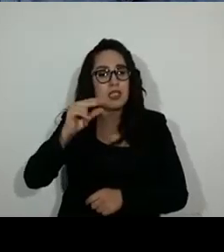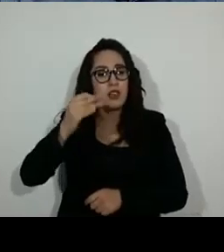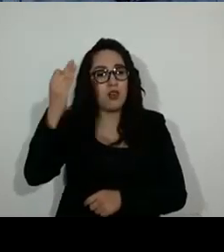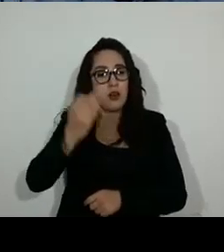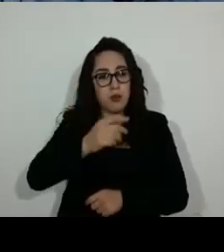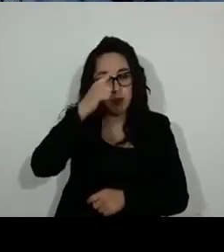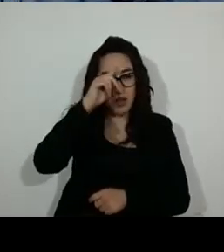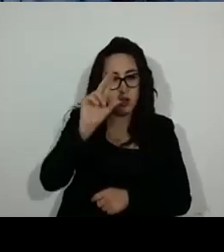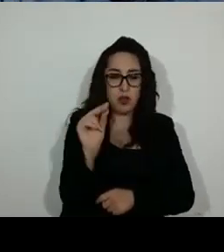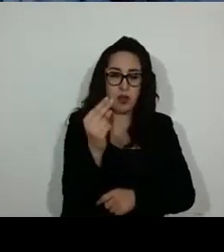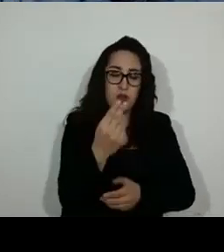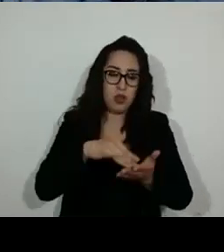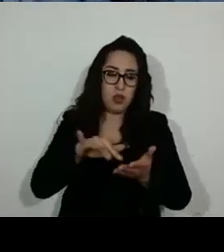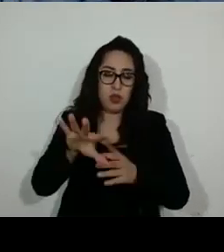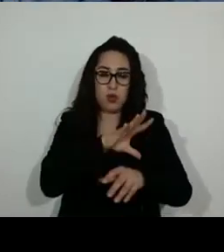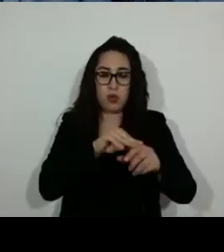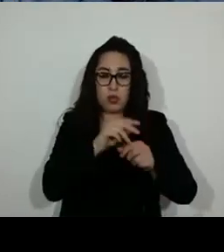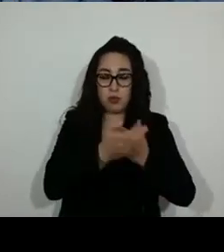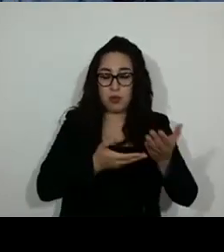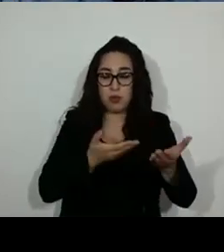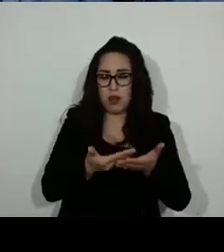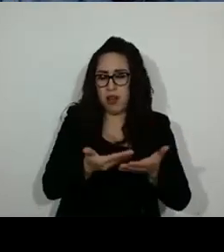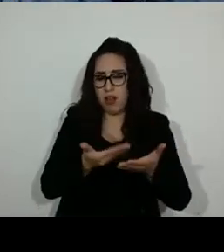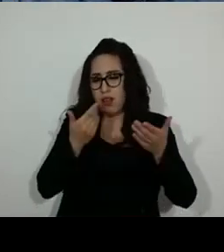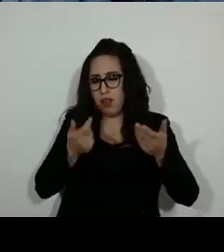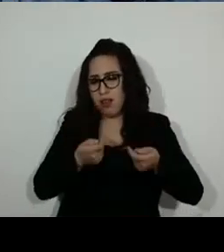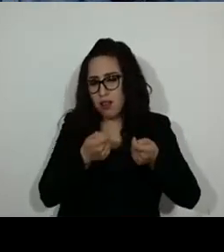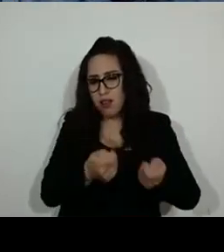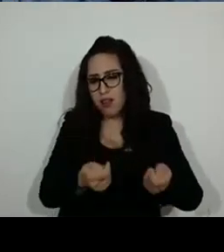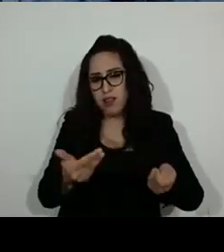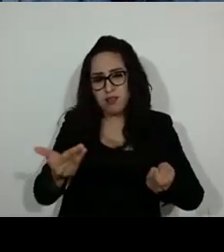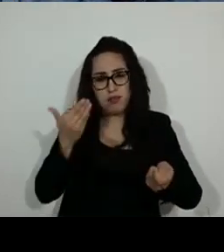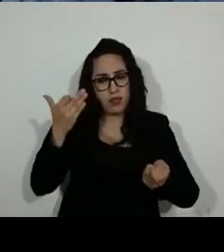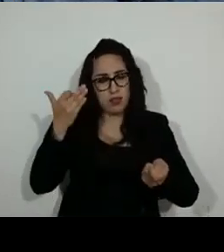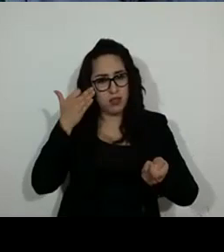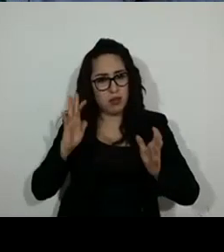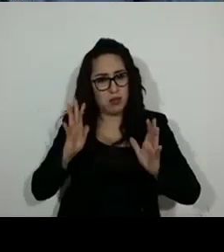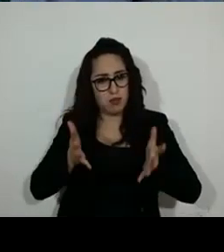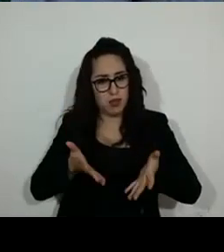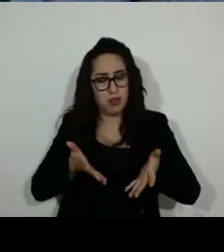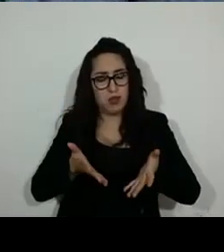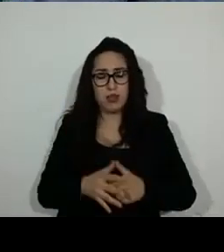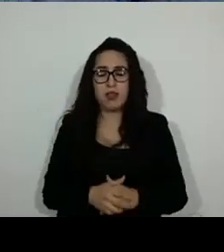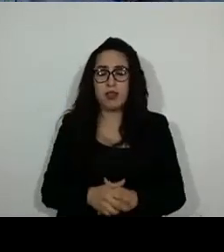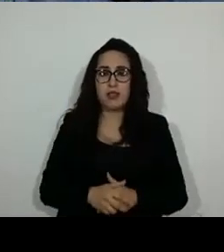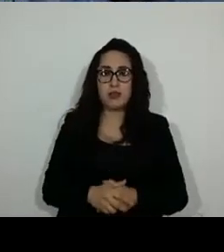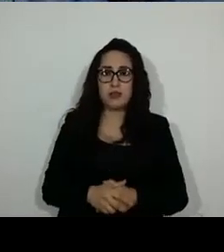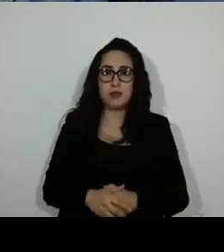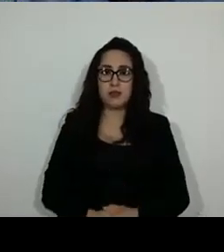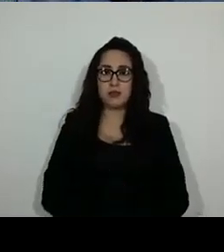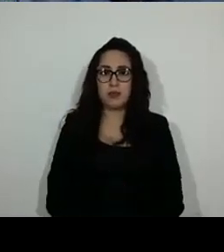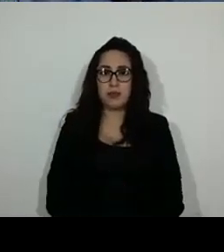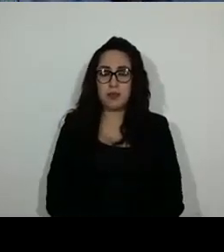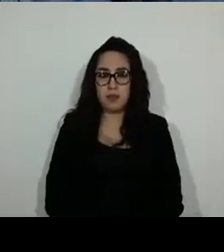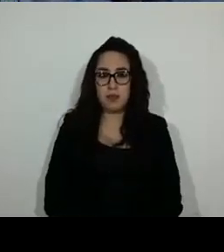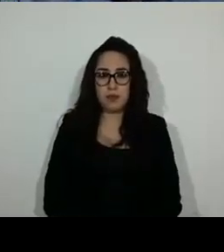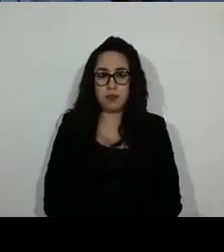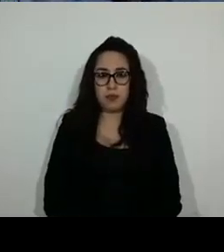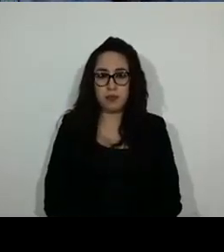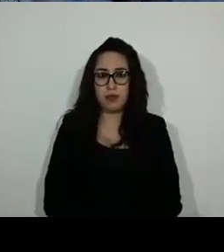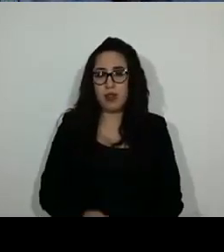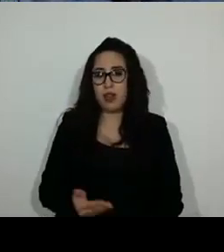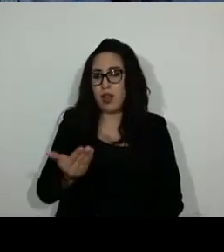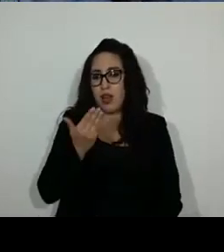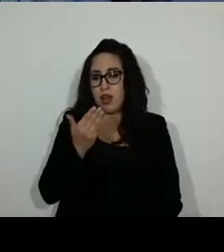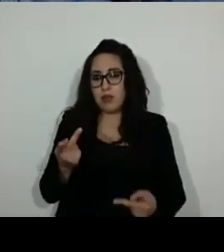proyecto fue circulado con antelación y, como ha sido referido, fue reforzado su sentido en base a las reuniones de trabajo